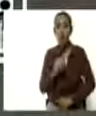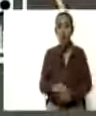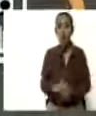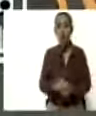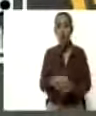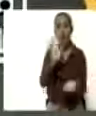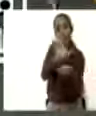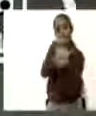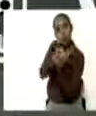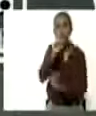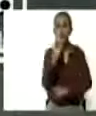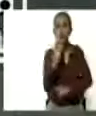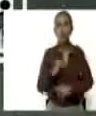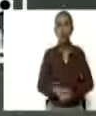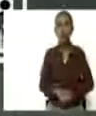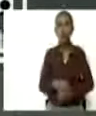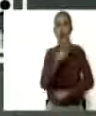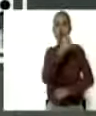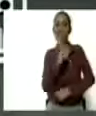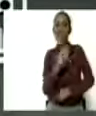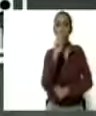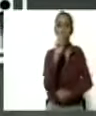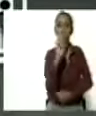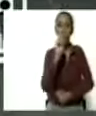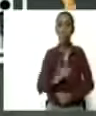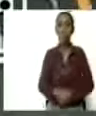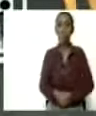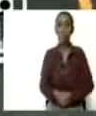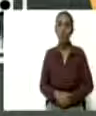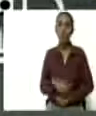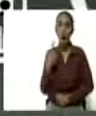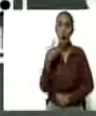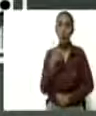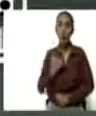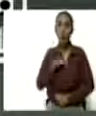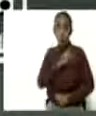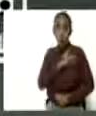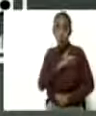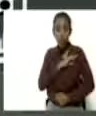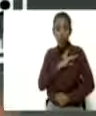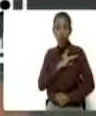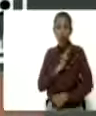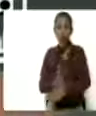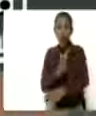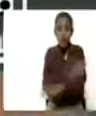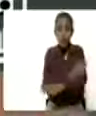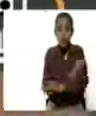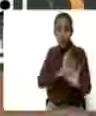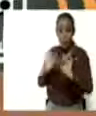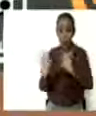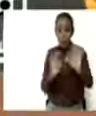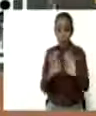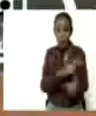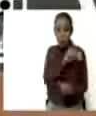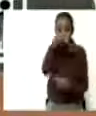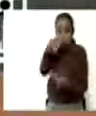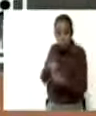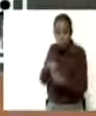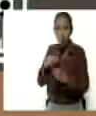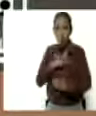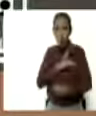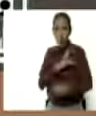Esparta, uno. Y el Zulia, uno. Ahí estamos tomando todas las medidas de aislamiento radical.